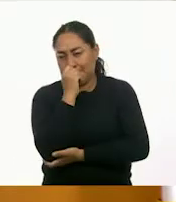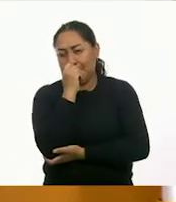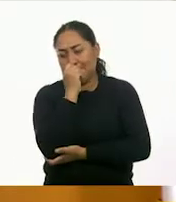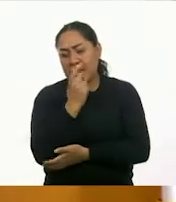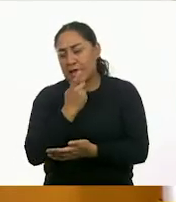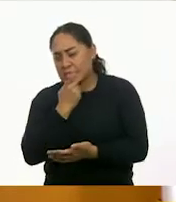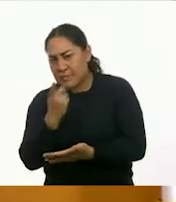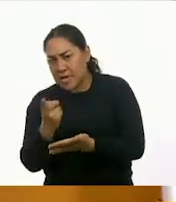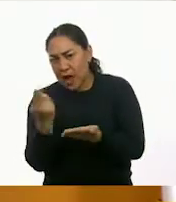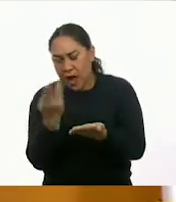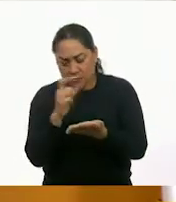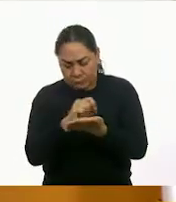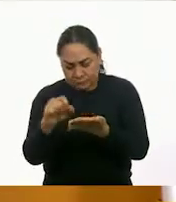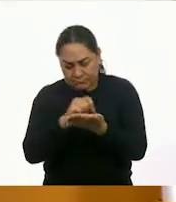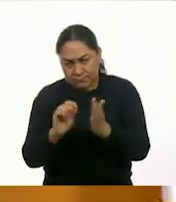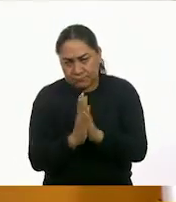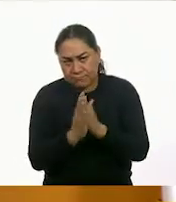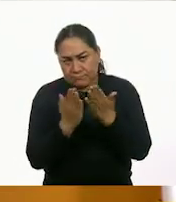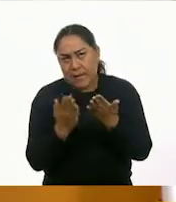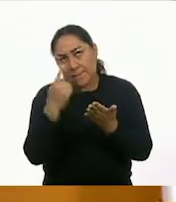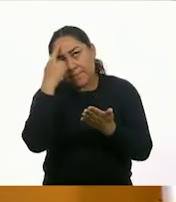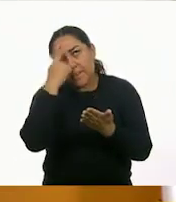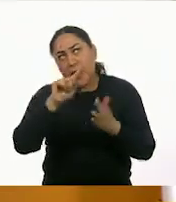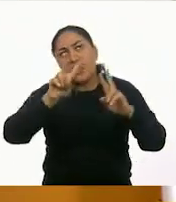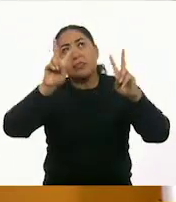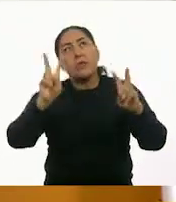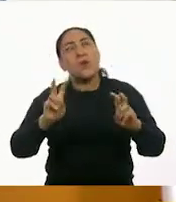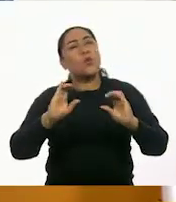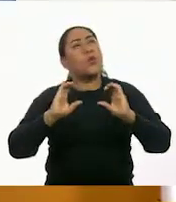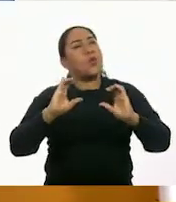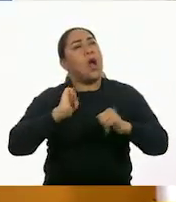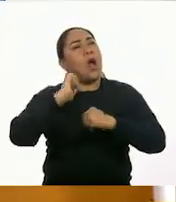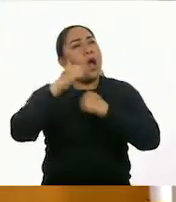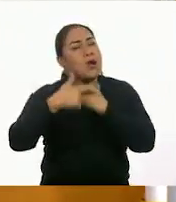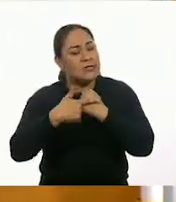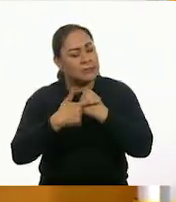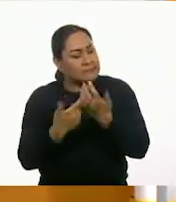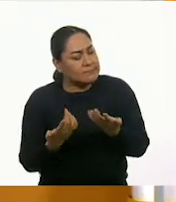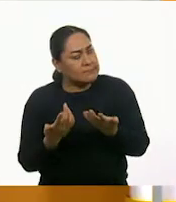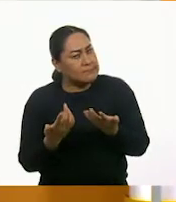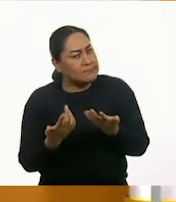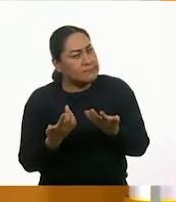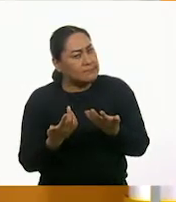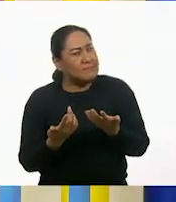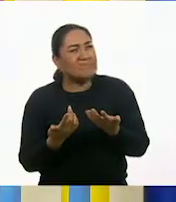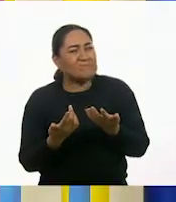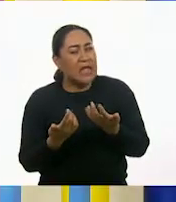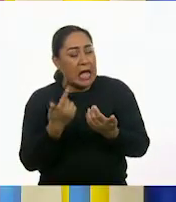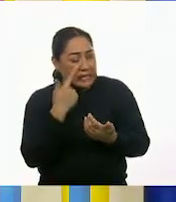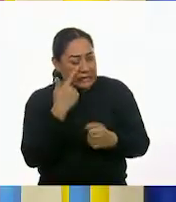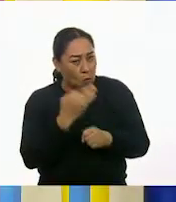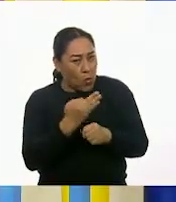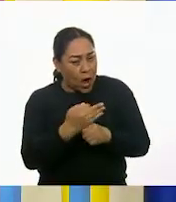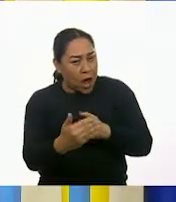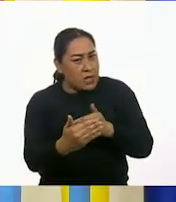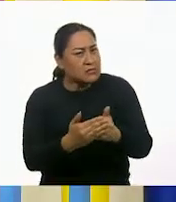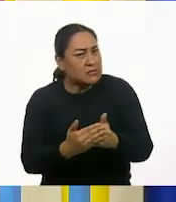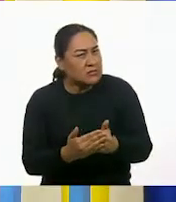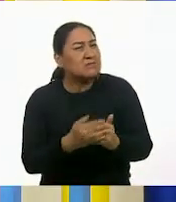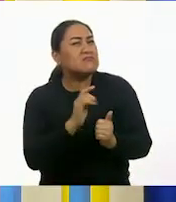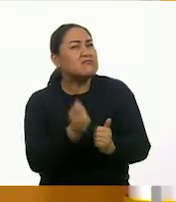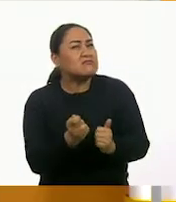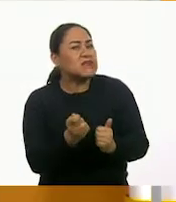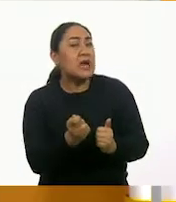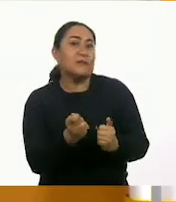de un tema de prevención de algo, ¿qué es lo más cercano que tenemos ahorita? El invierno. Ahorita tenemos el invierno. ¿Qué pasa